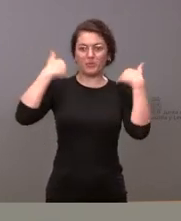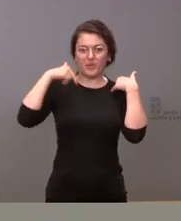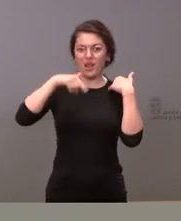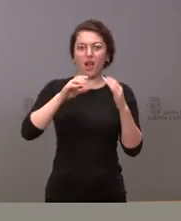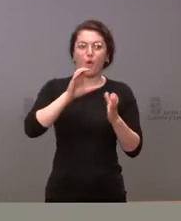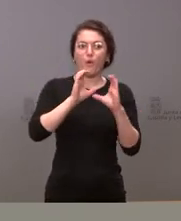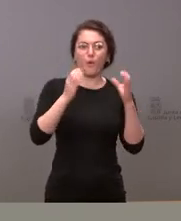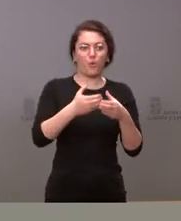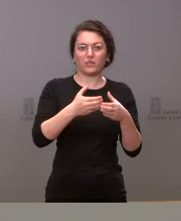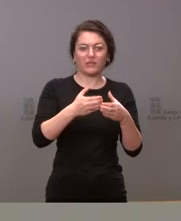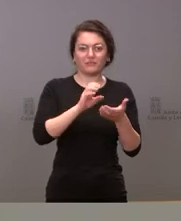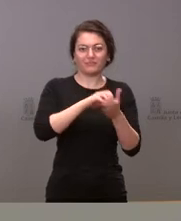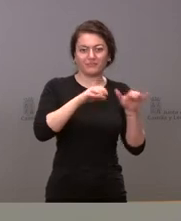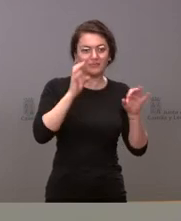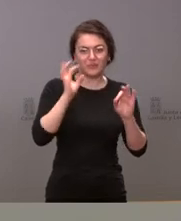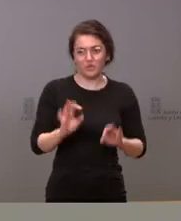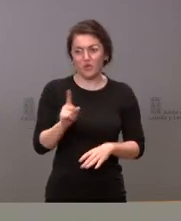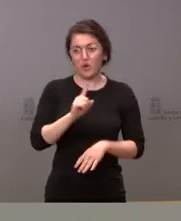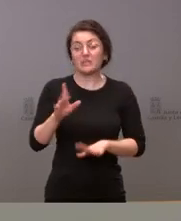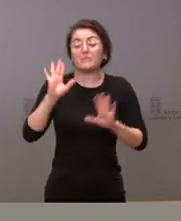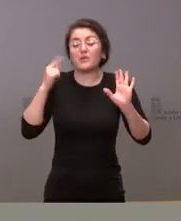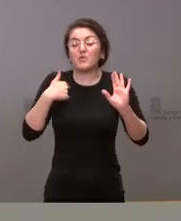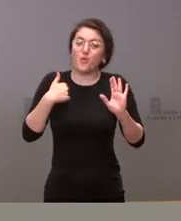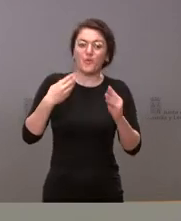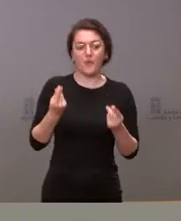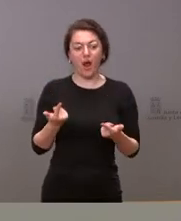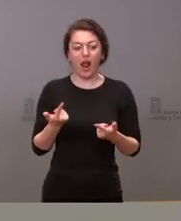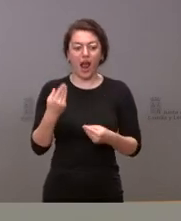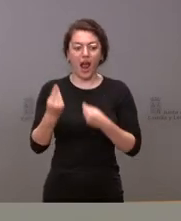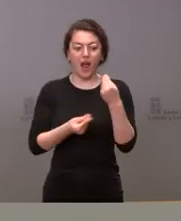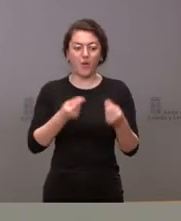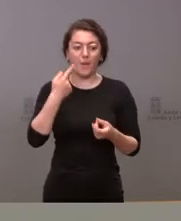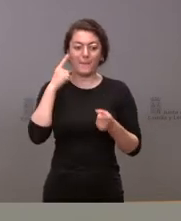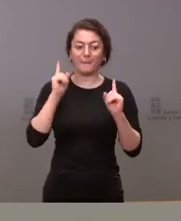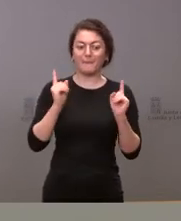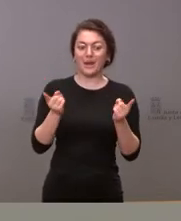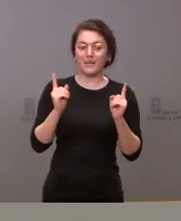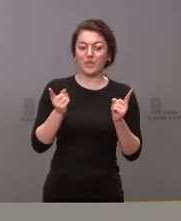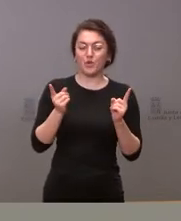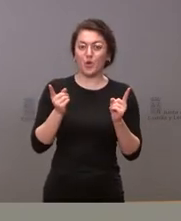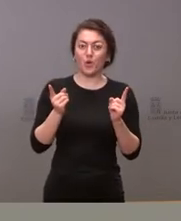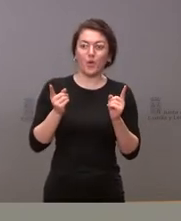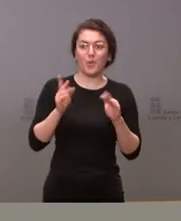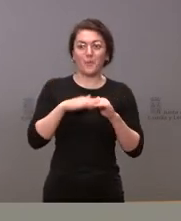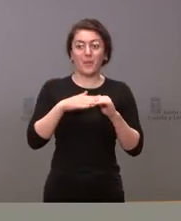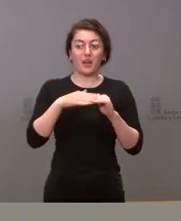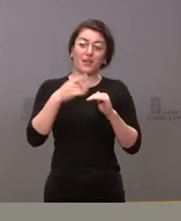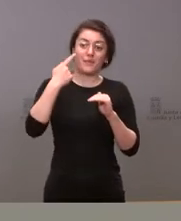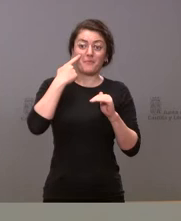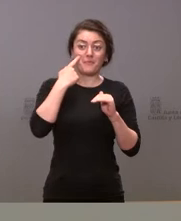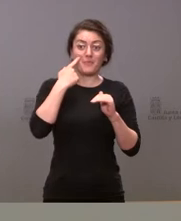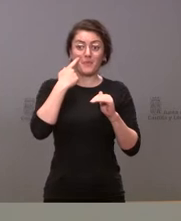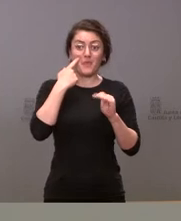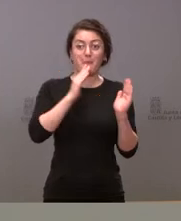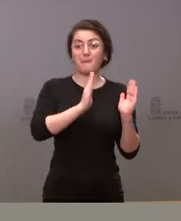pero como usted me pregunta, yo hago aquí una previsión de lo que podría ser ese calendario de acuerdo también con lo